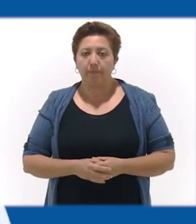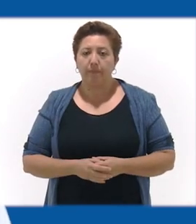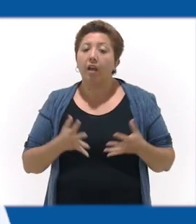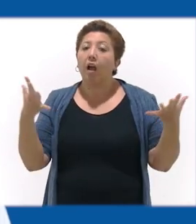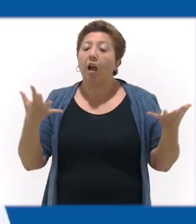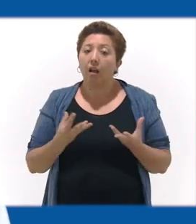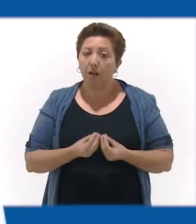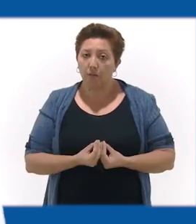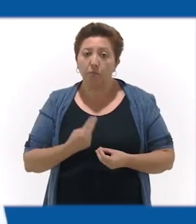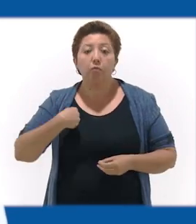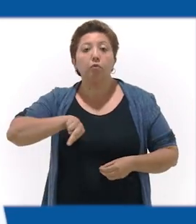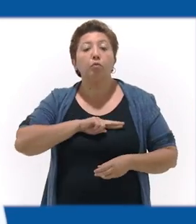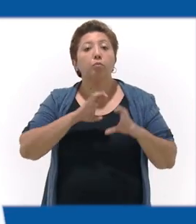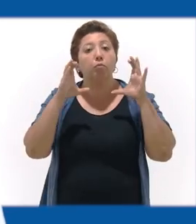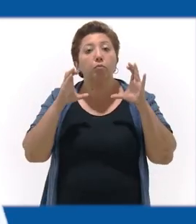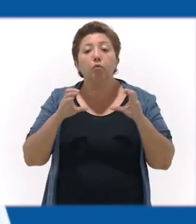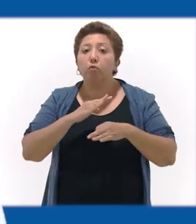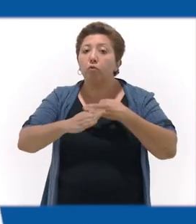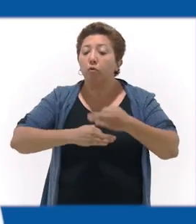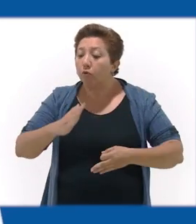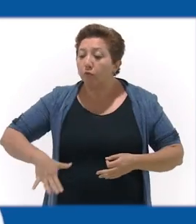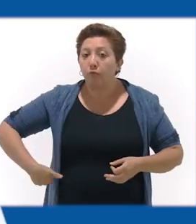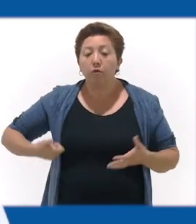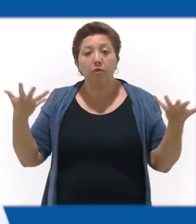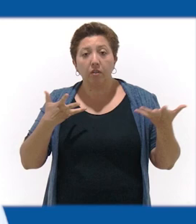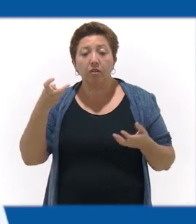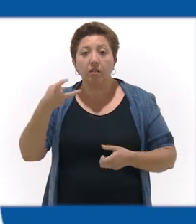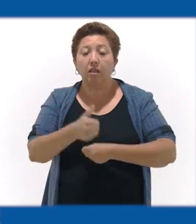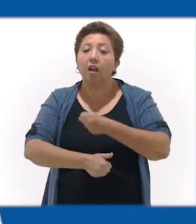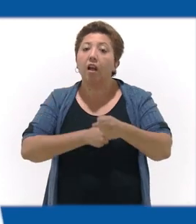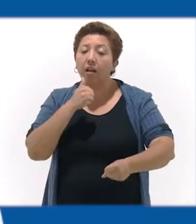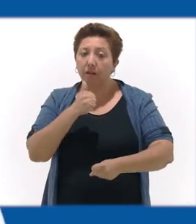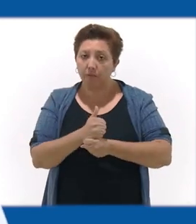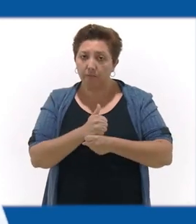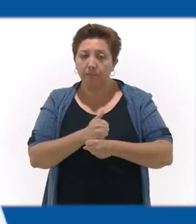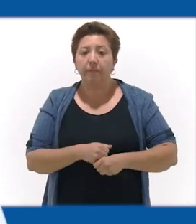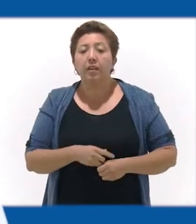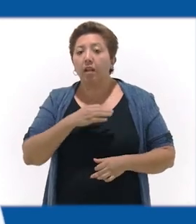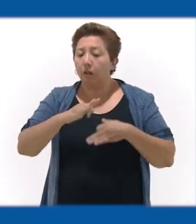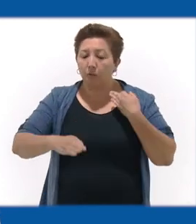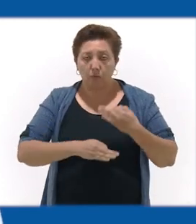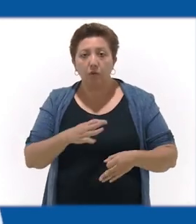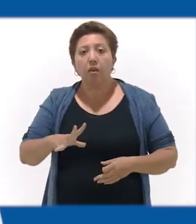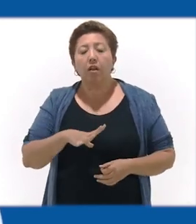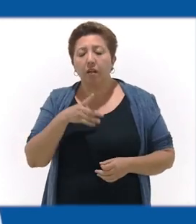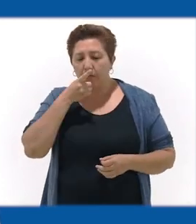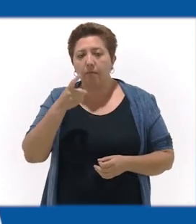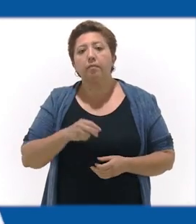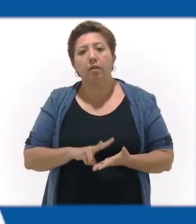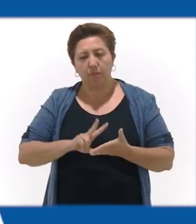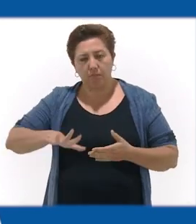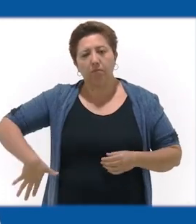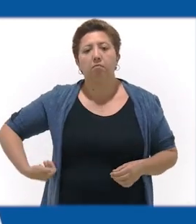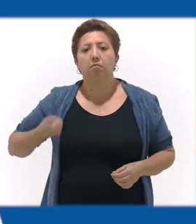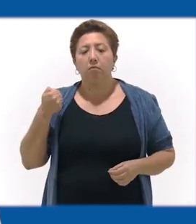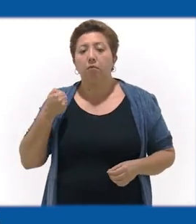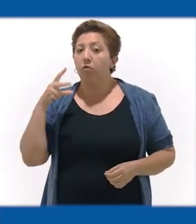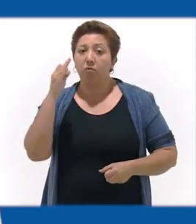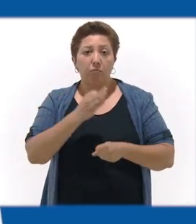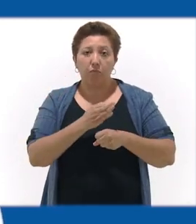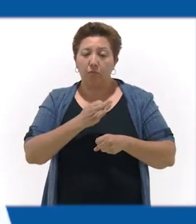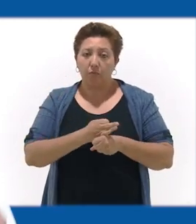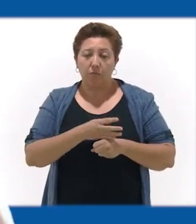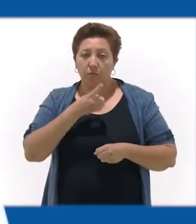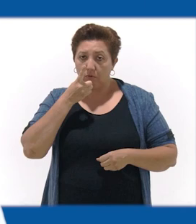que todo el gran esfuerzo realizado en este año que nos puso a prueba a todos haya valido la pena. No es momento de bajar la